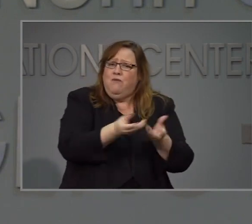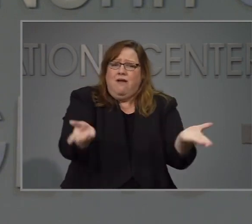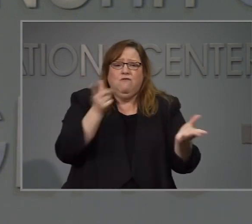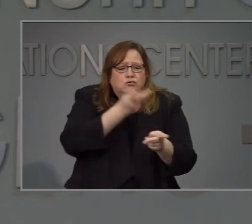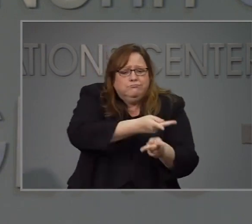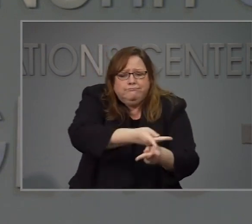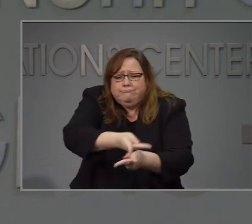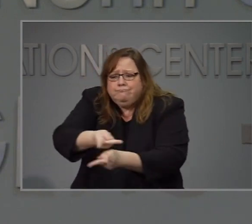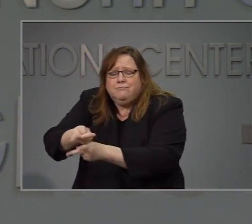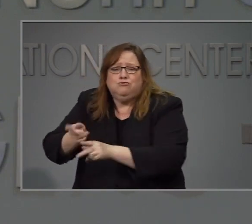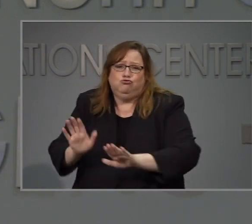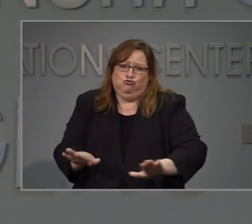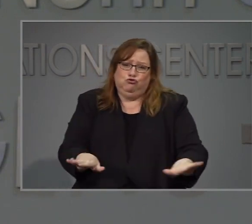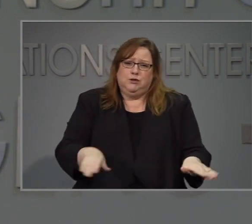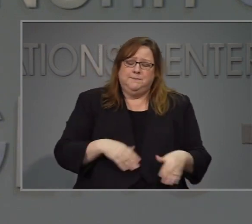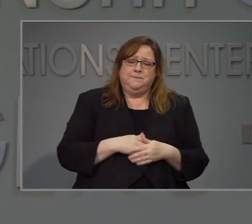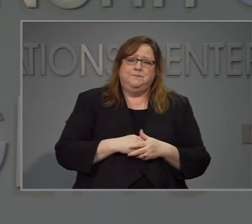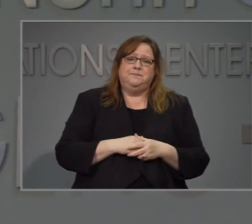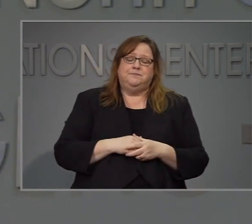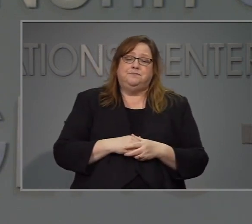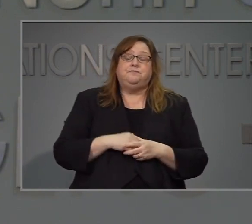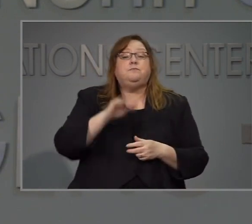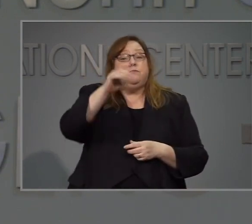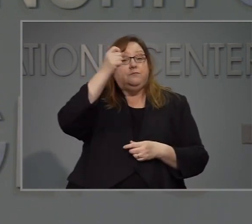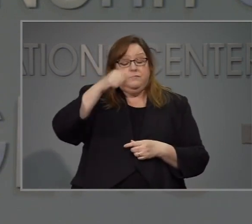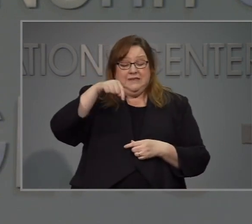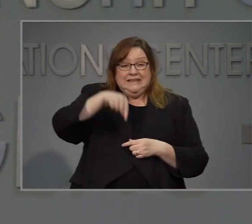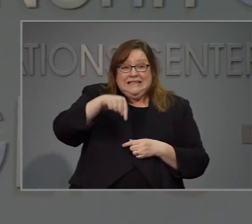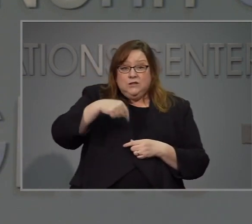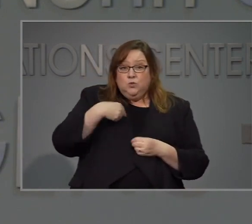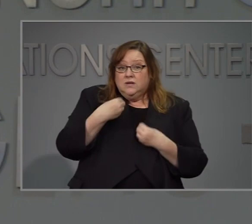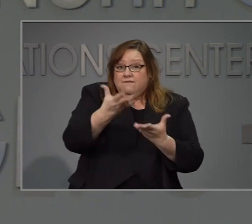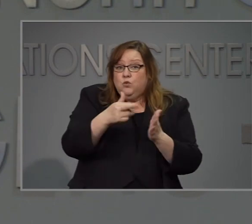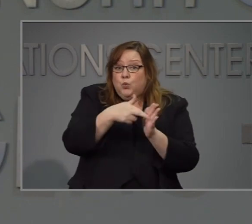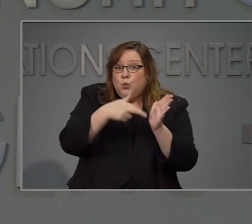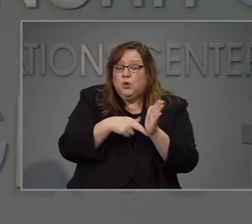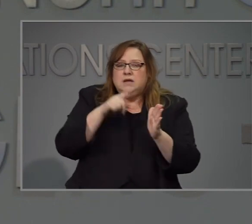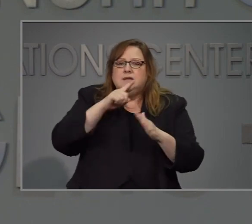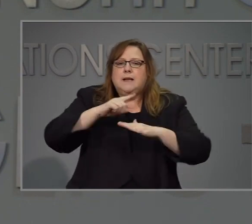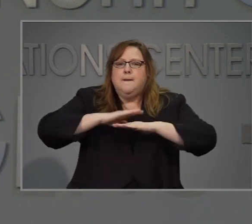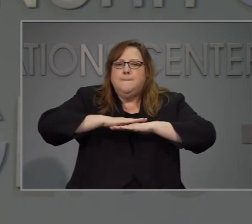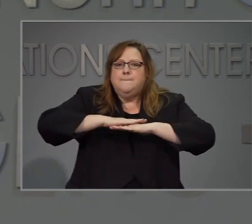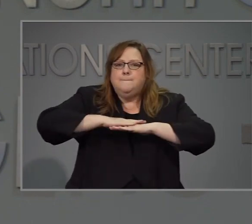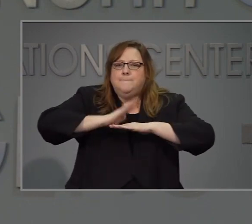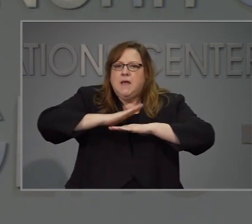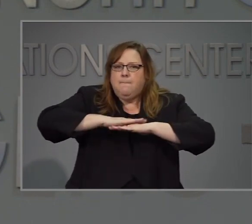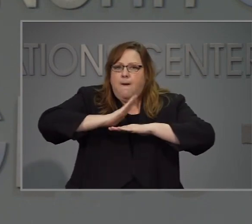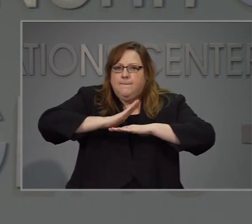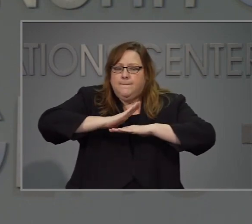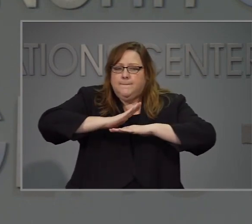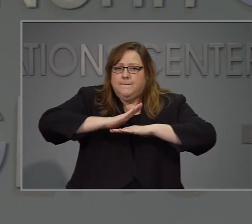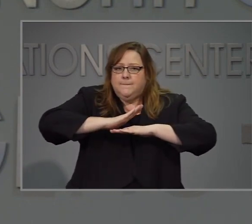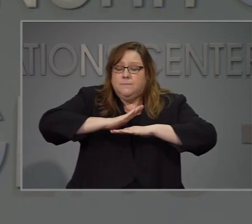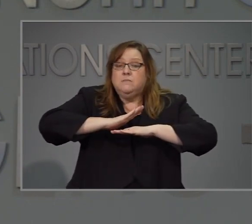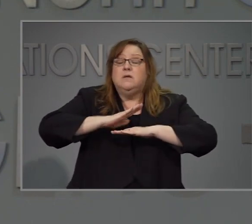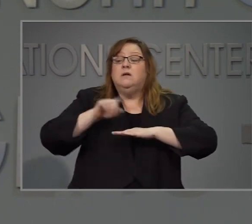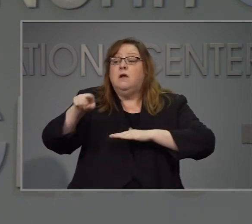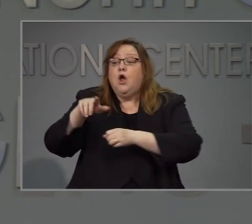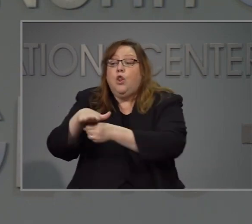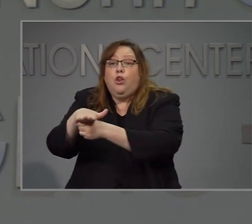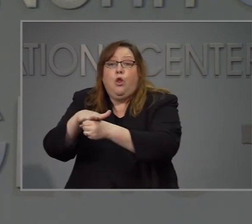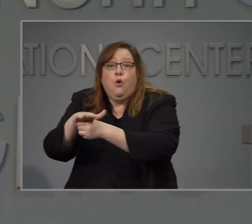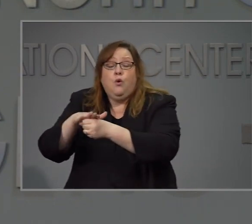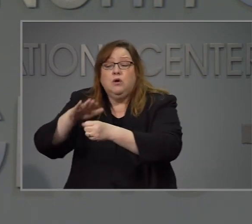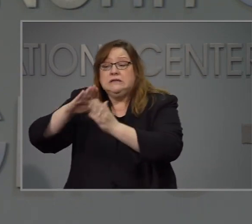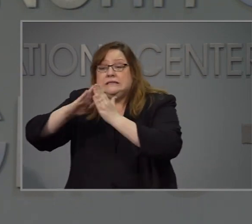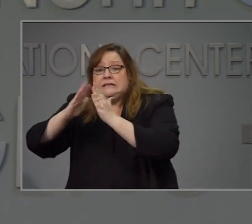son una base los gobiernos locales pueden imponer reglas más estrictas si los oficiales de salud y líderes locales creen